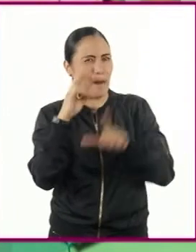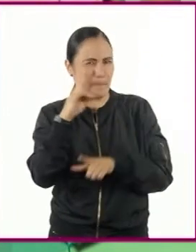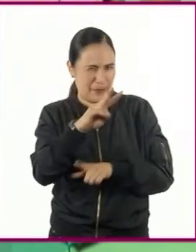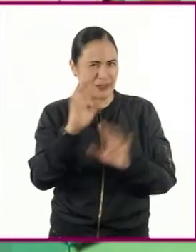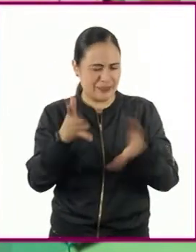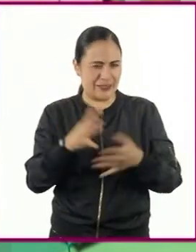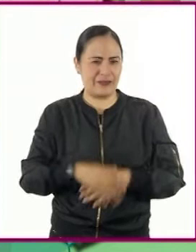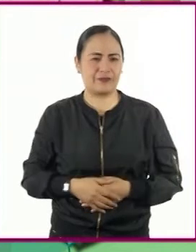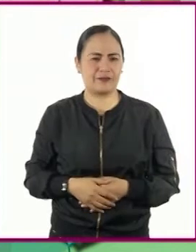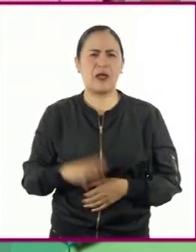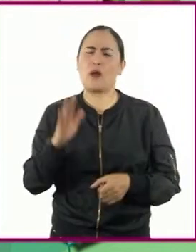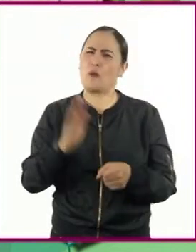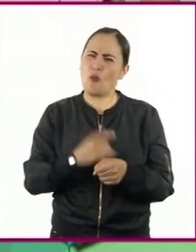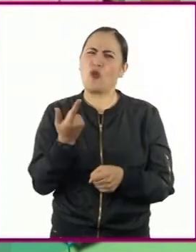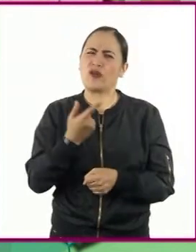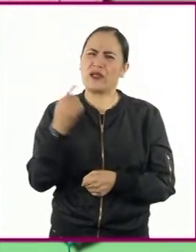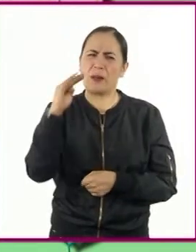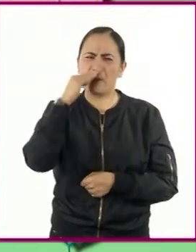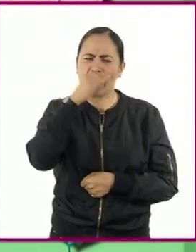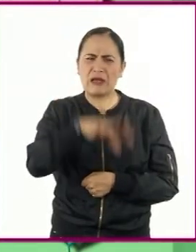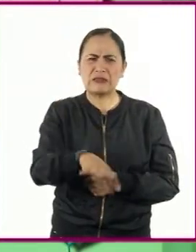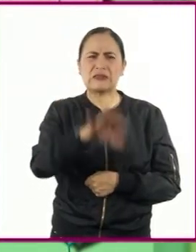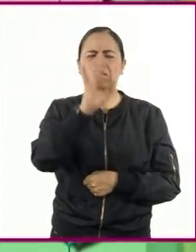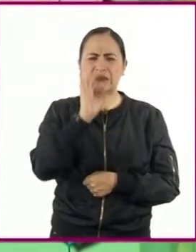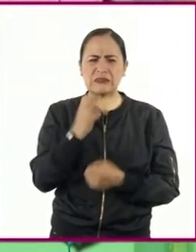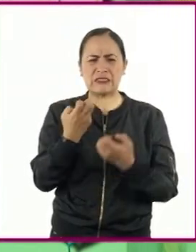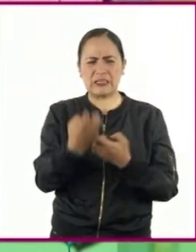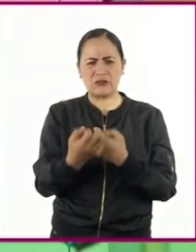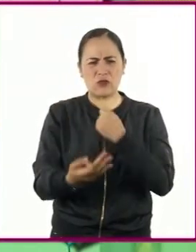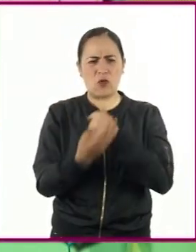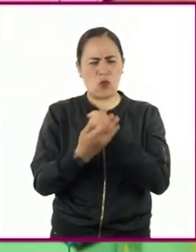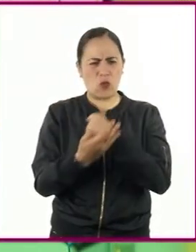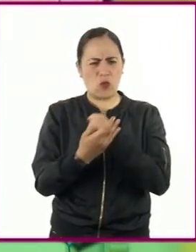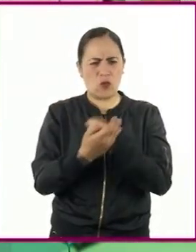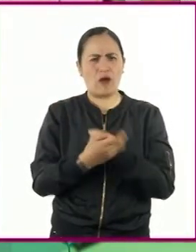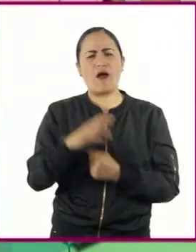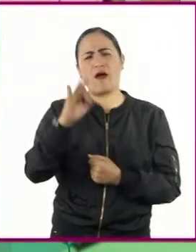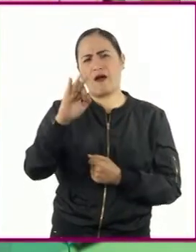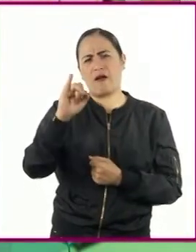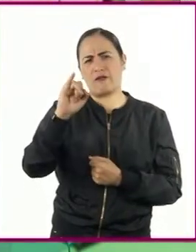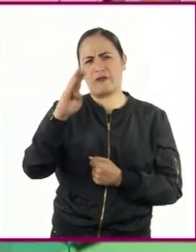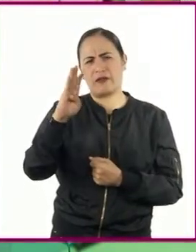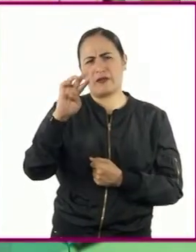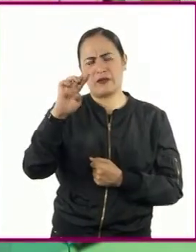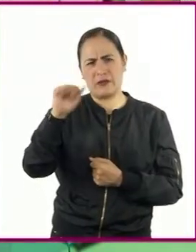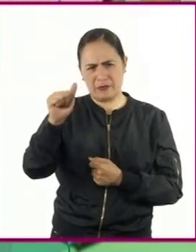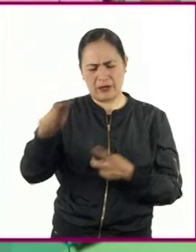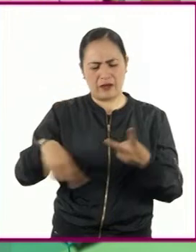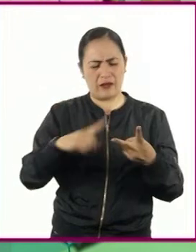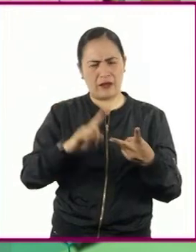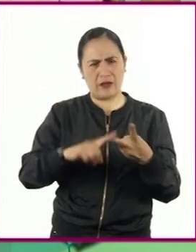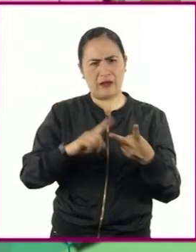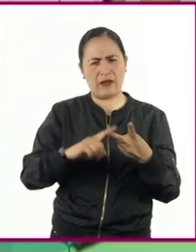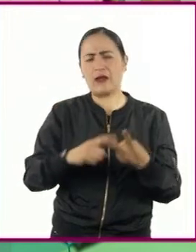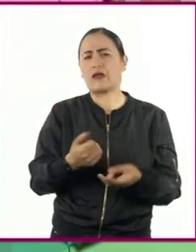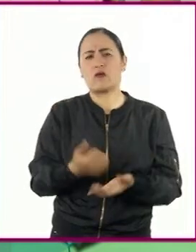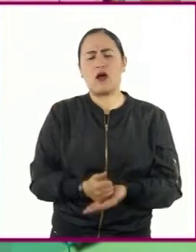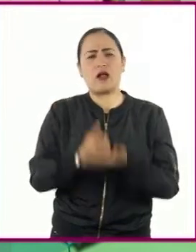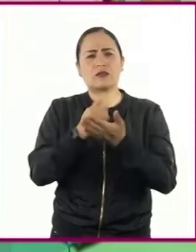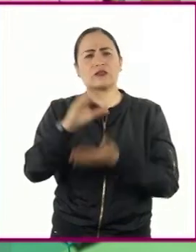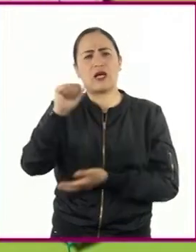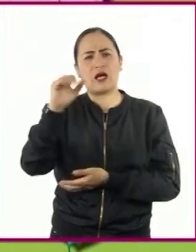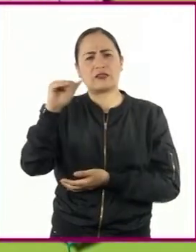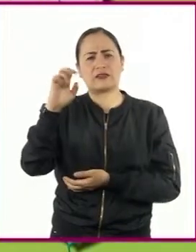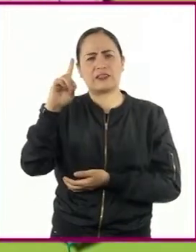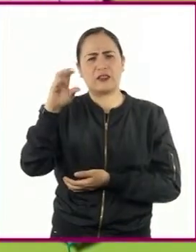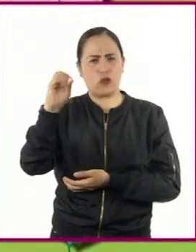maíz porque es una fuente importante de antioxidantes rico en fibras, carbohidratos, aporta ácido fólico